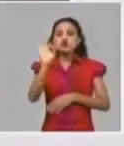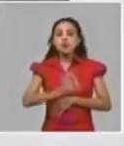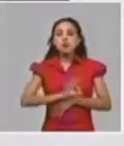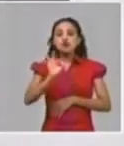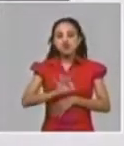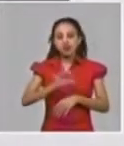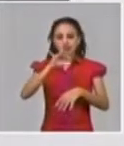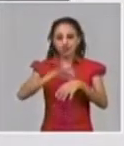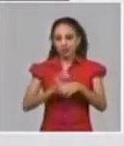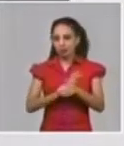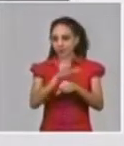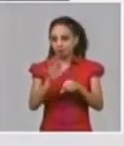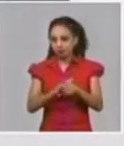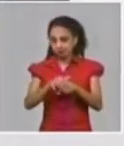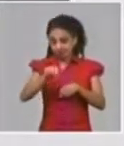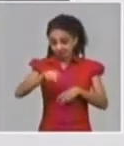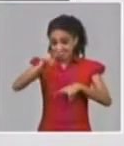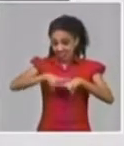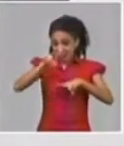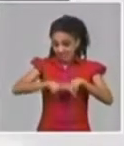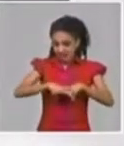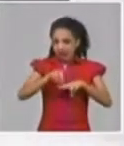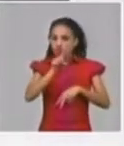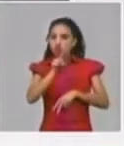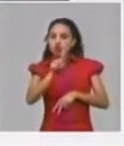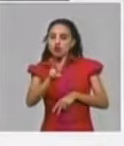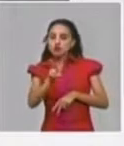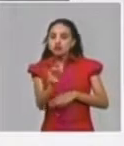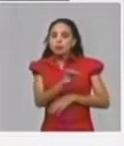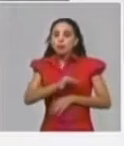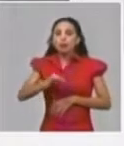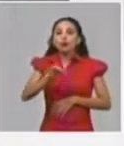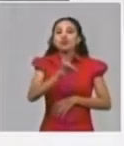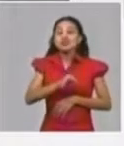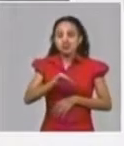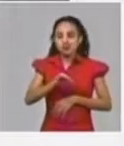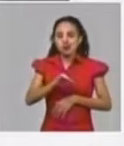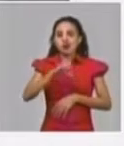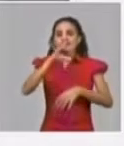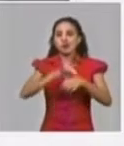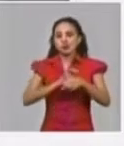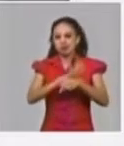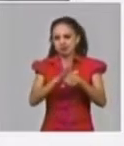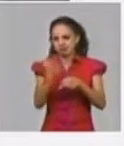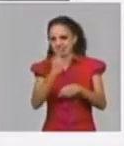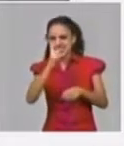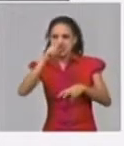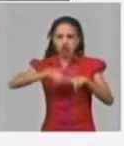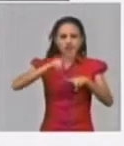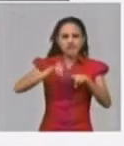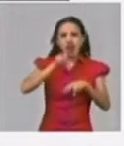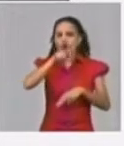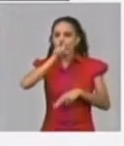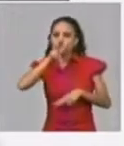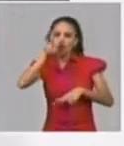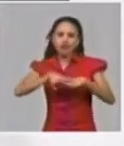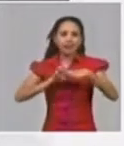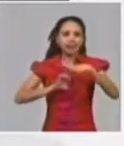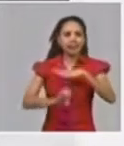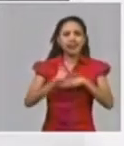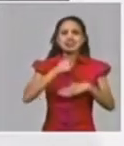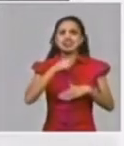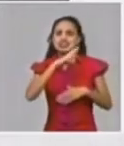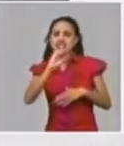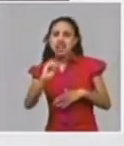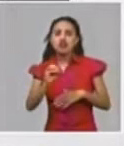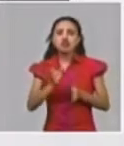casos pero de La Habana hay 12 municipios que están involucrados Centrabana Cotorro Bana del Este Cerro San